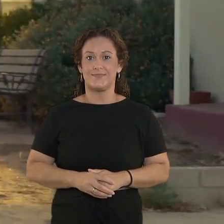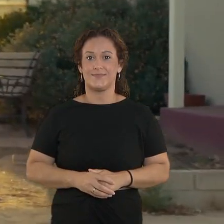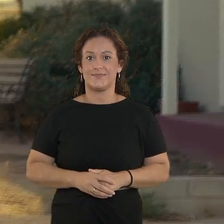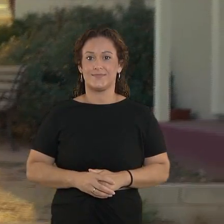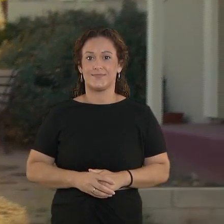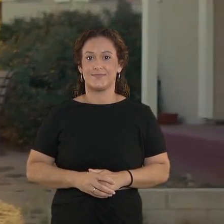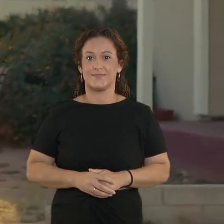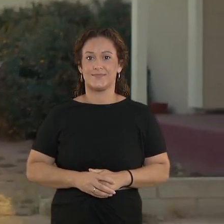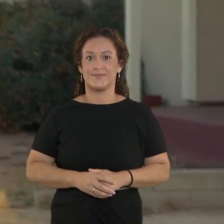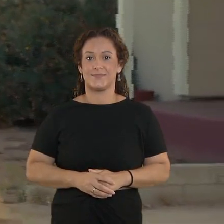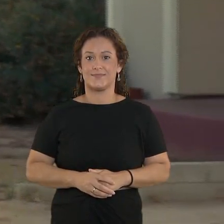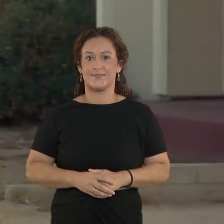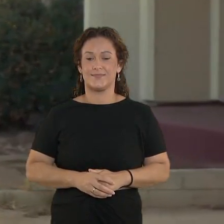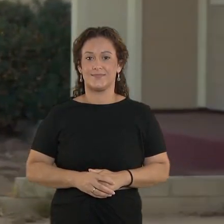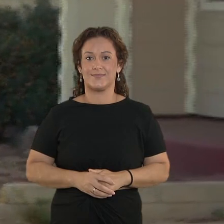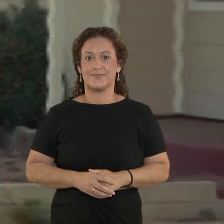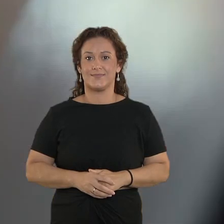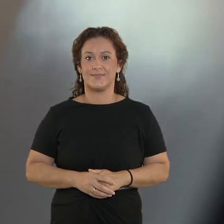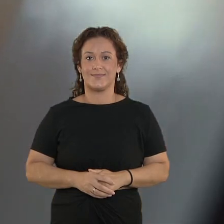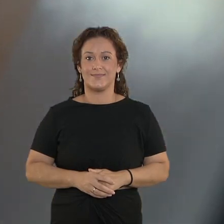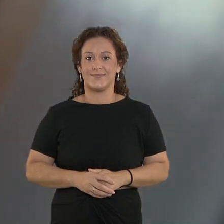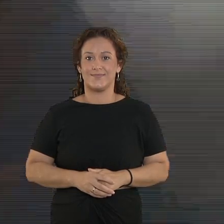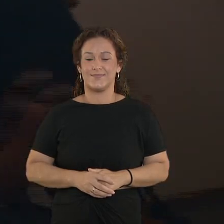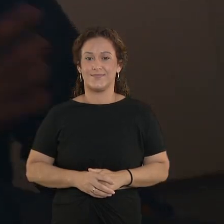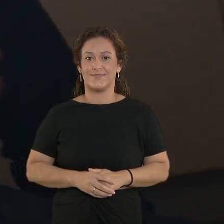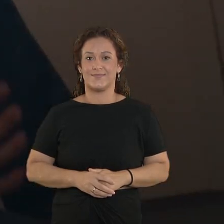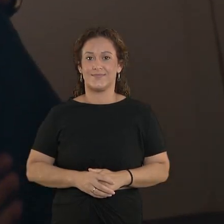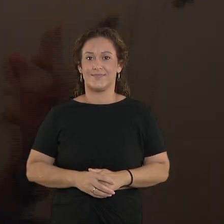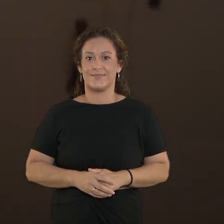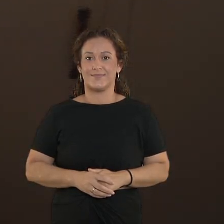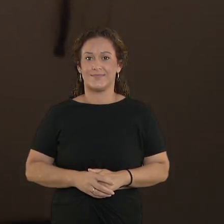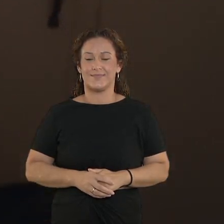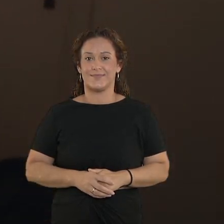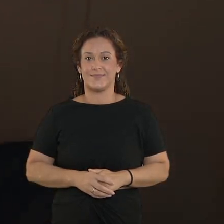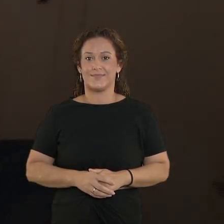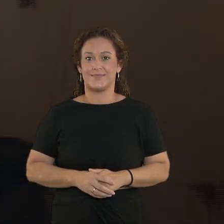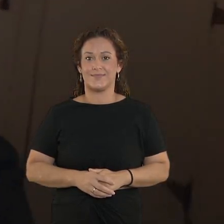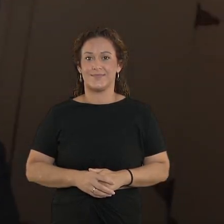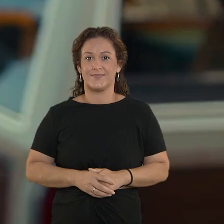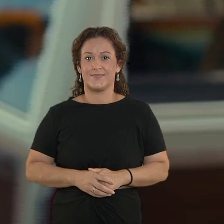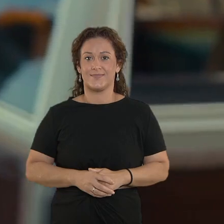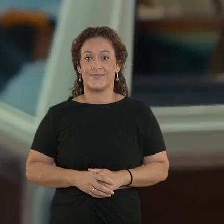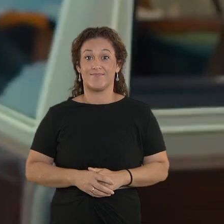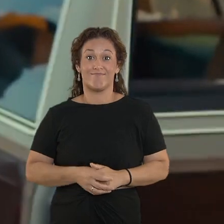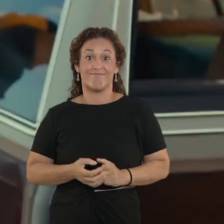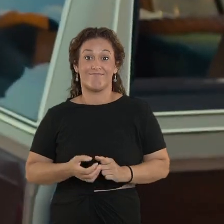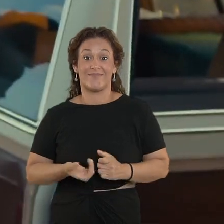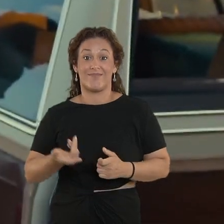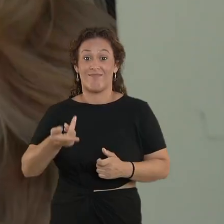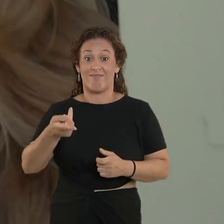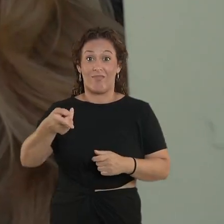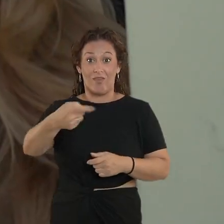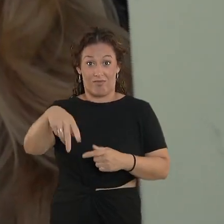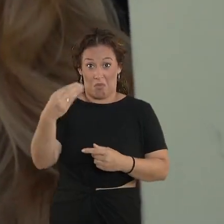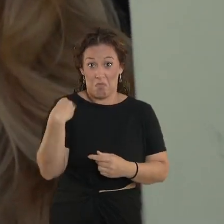quererte, todavía besarte. No, no puedo soltarte. Antes